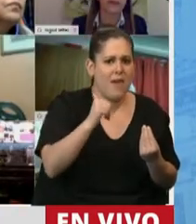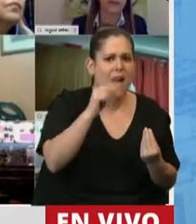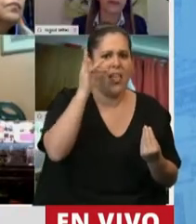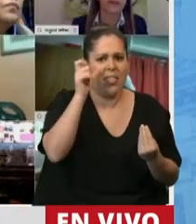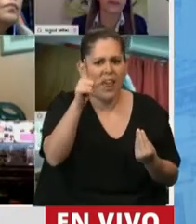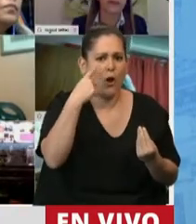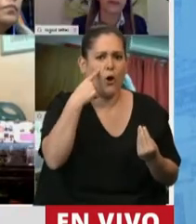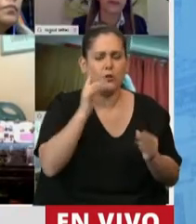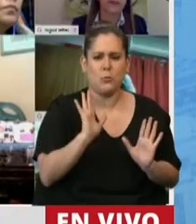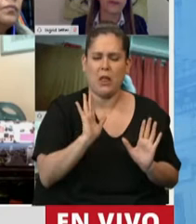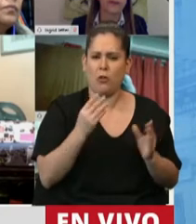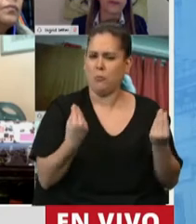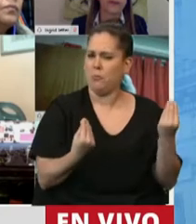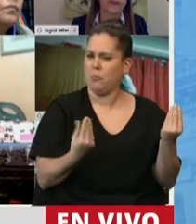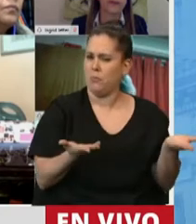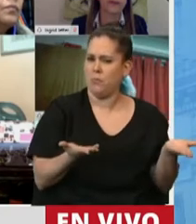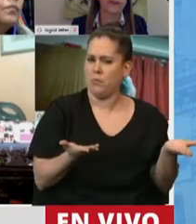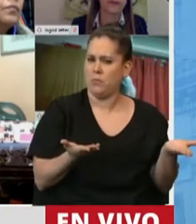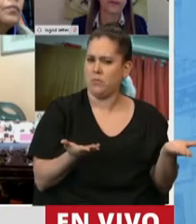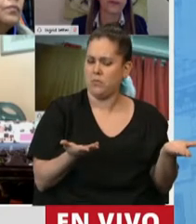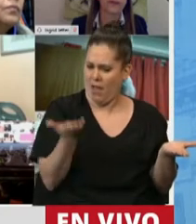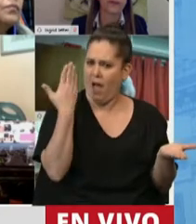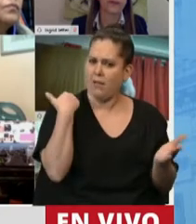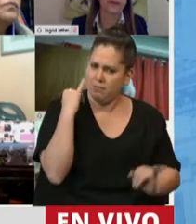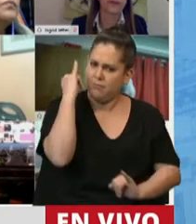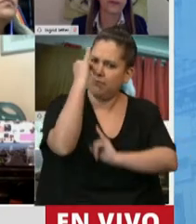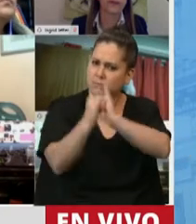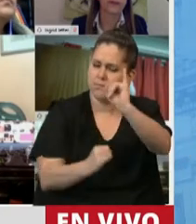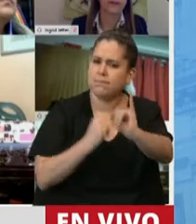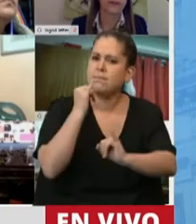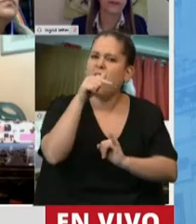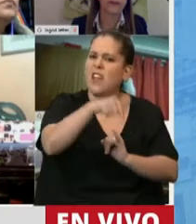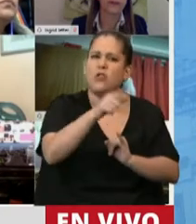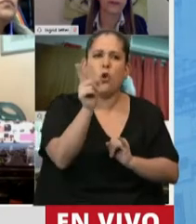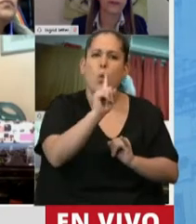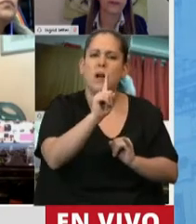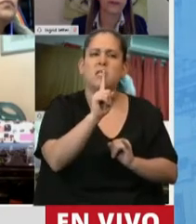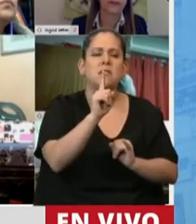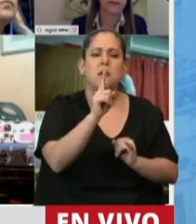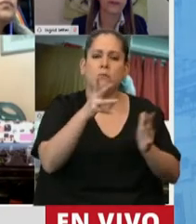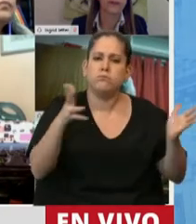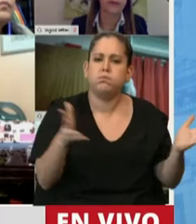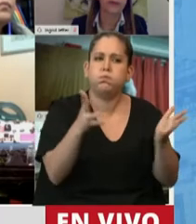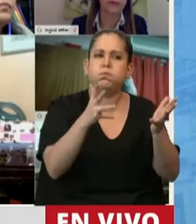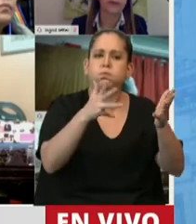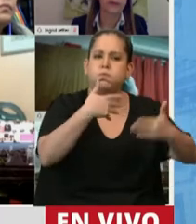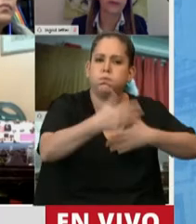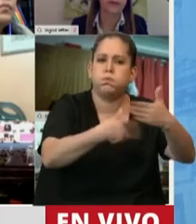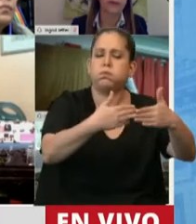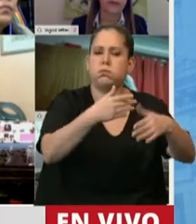en la discusión anterior. Dijimos con claridad, esto no es el desarrollo de la economía del conocimiento, sino que